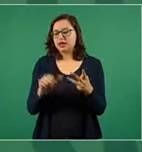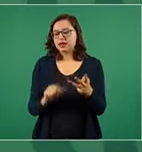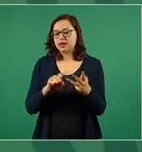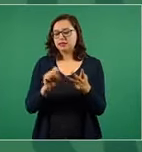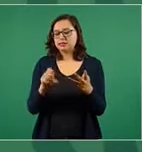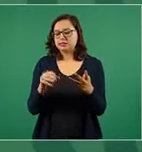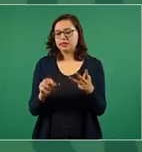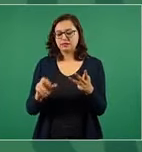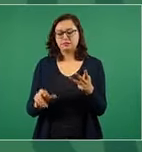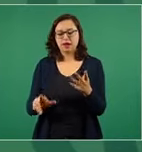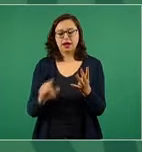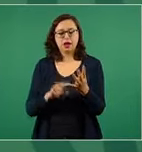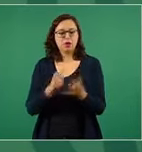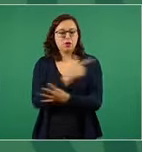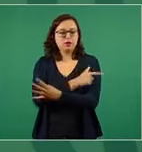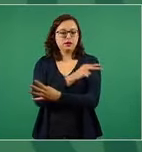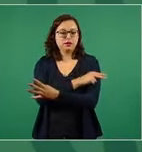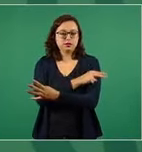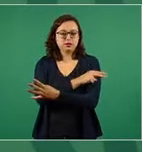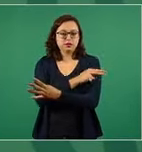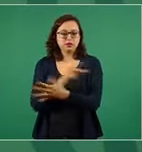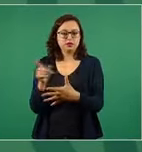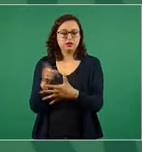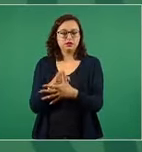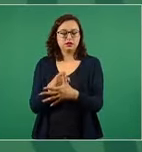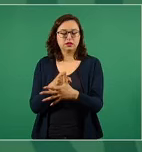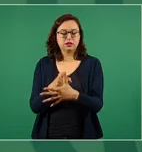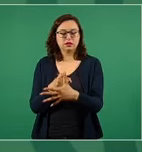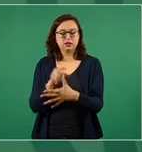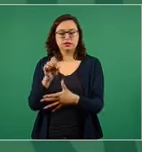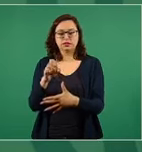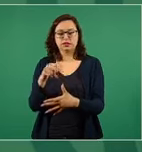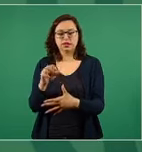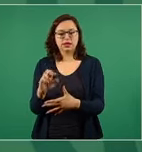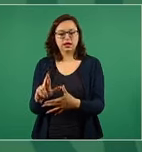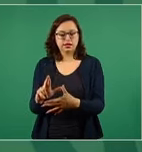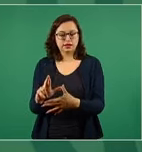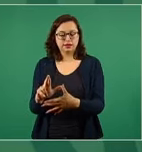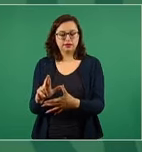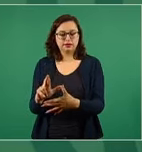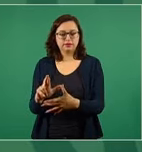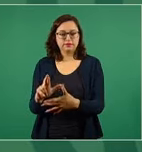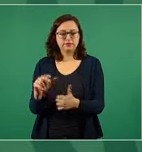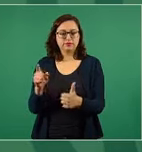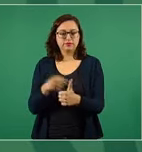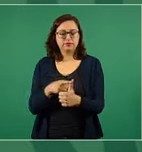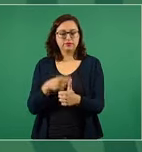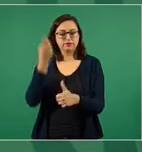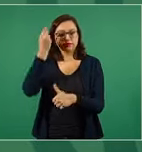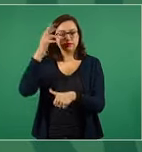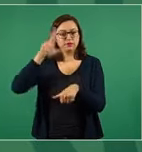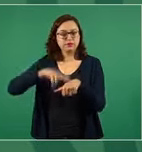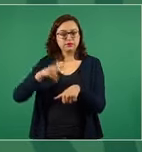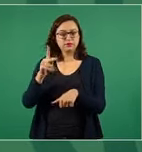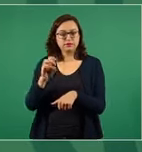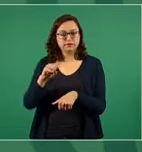la Guardia Nacional, la secretaria de Energía, el director de Pemex,